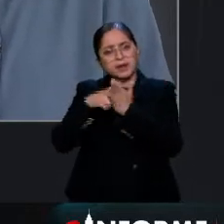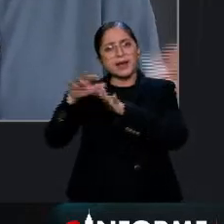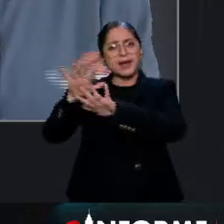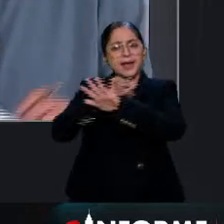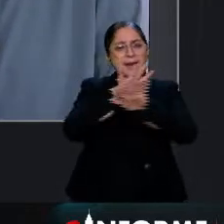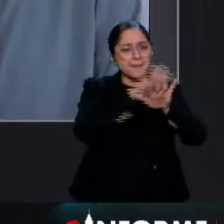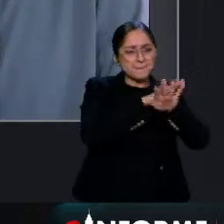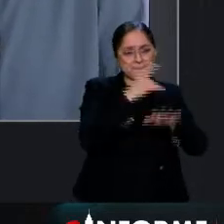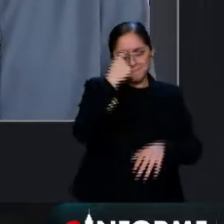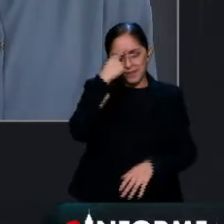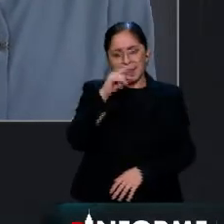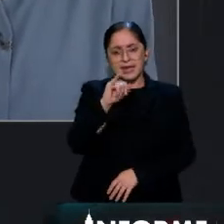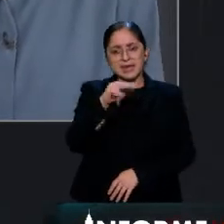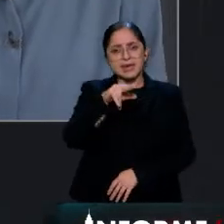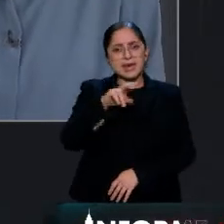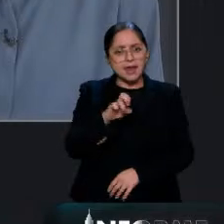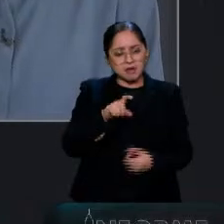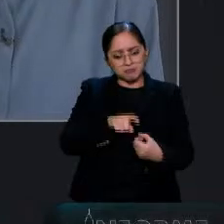del órgano electoral.